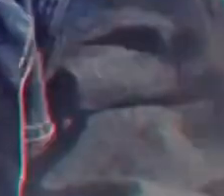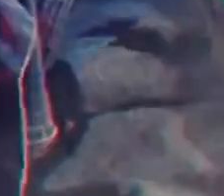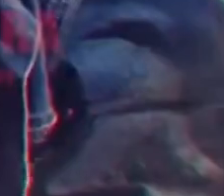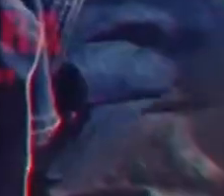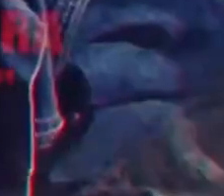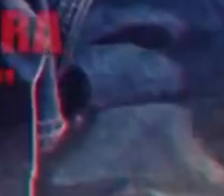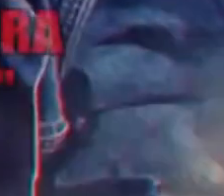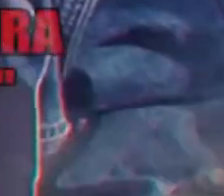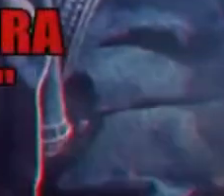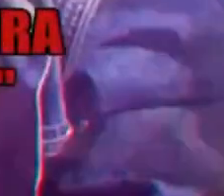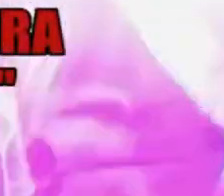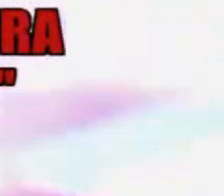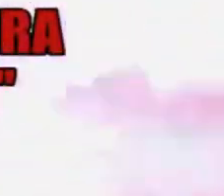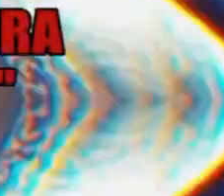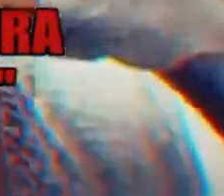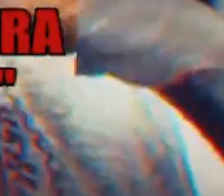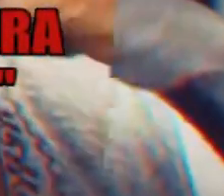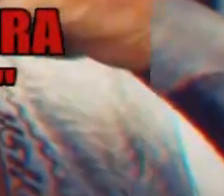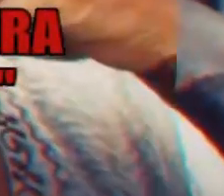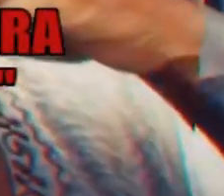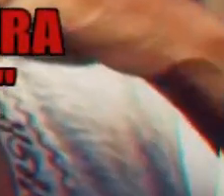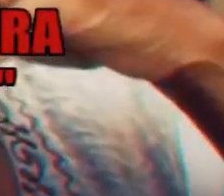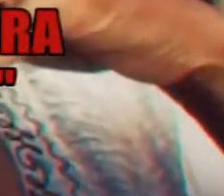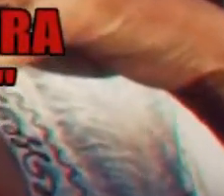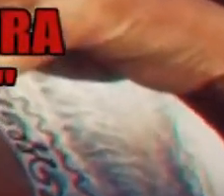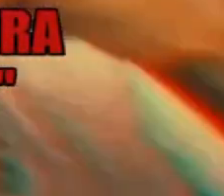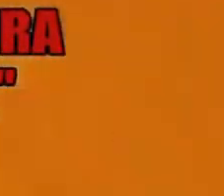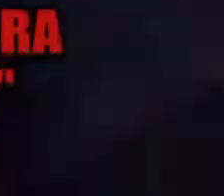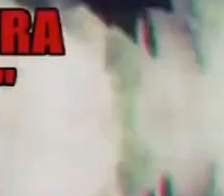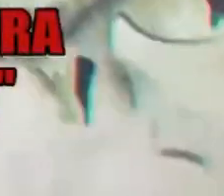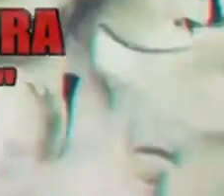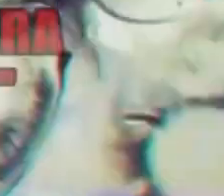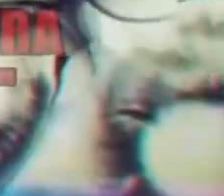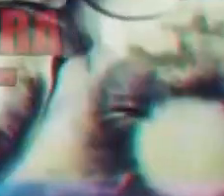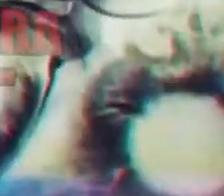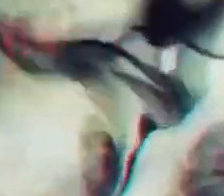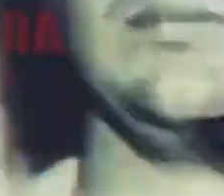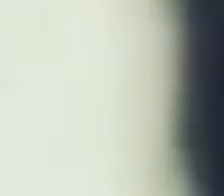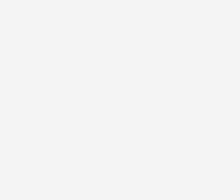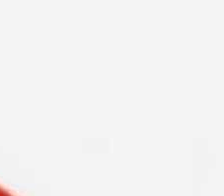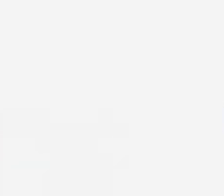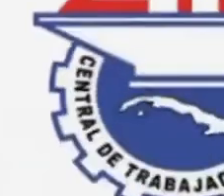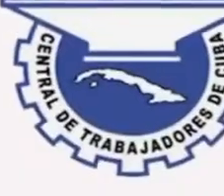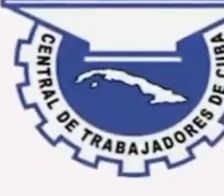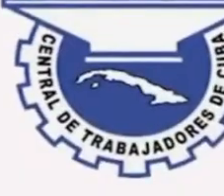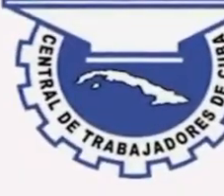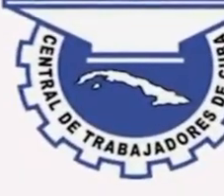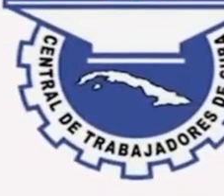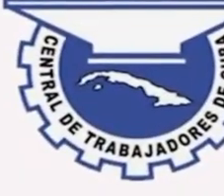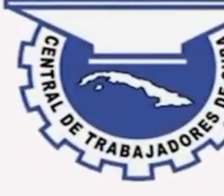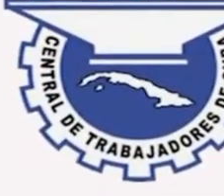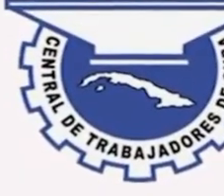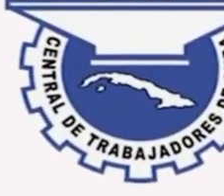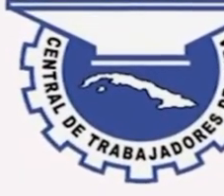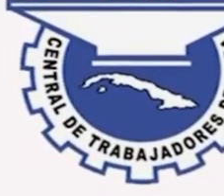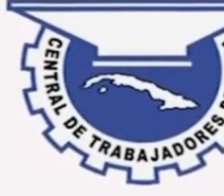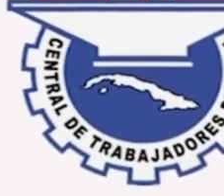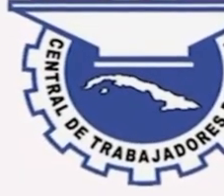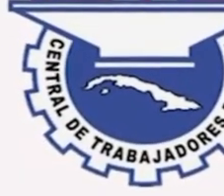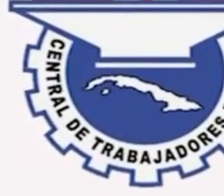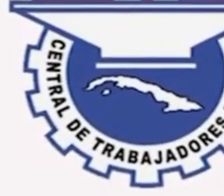A la patria y mi cultura le ponemos corazón. A la patria y